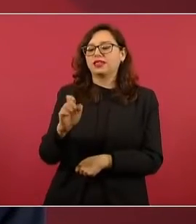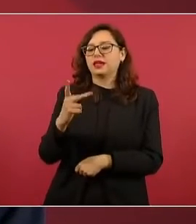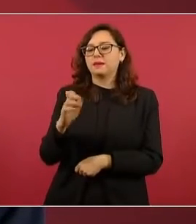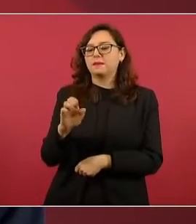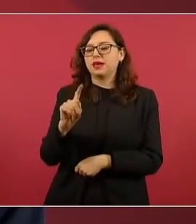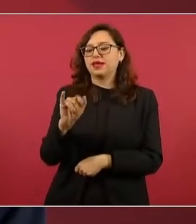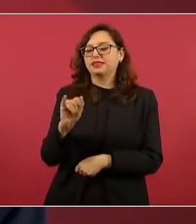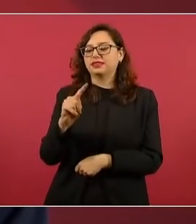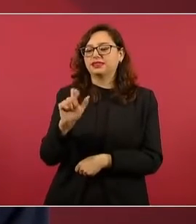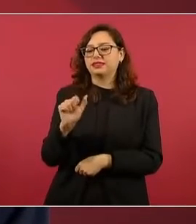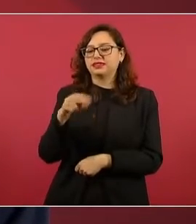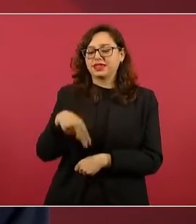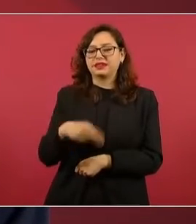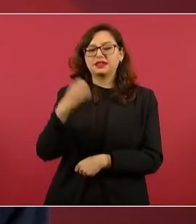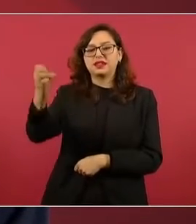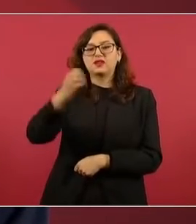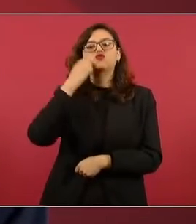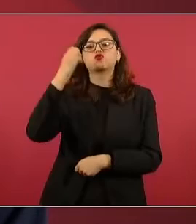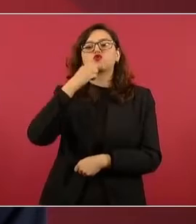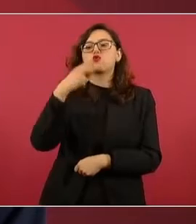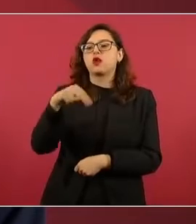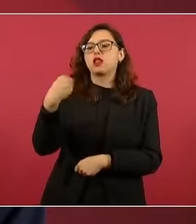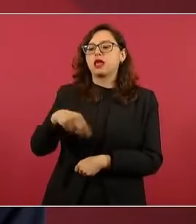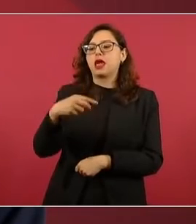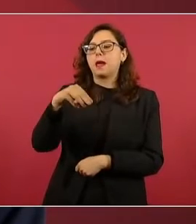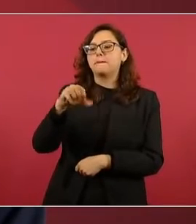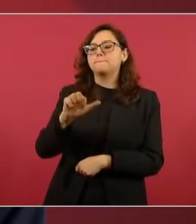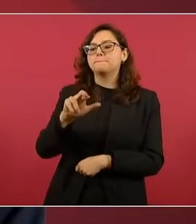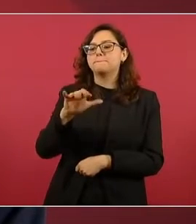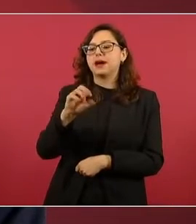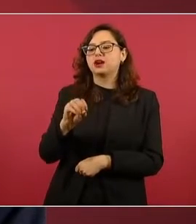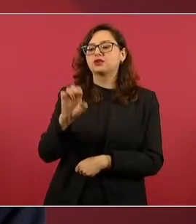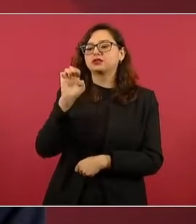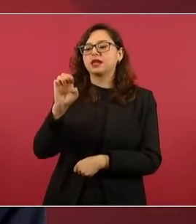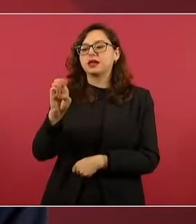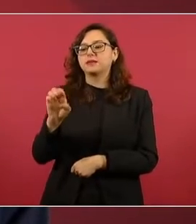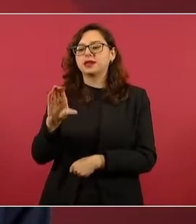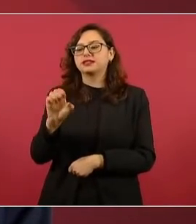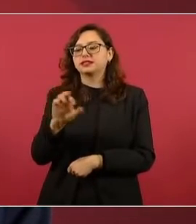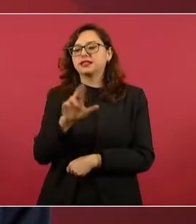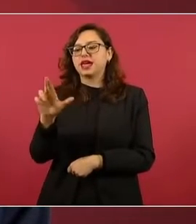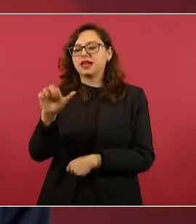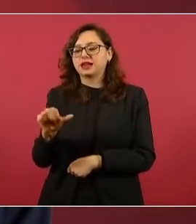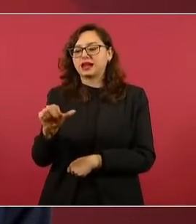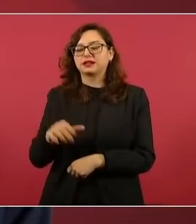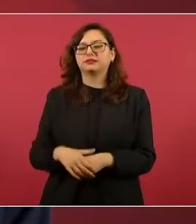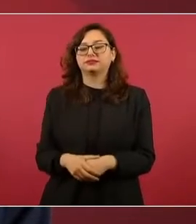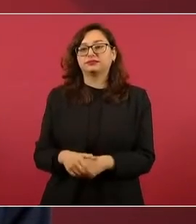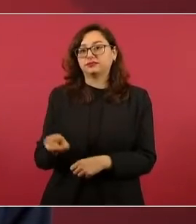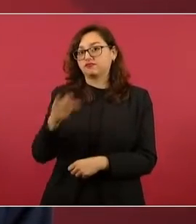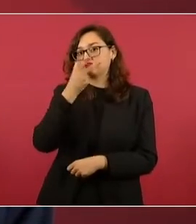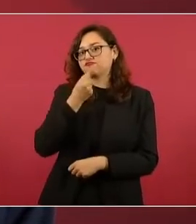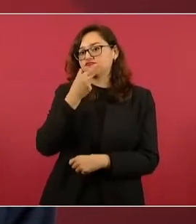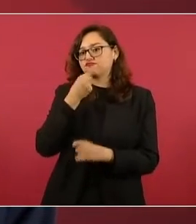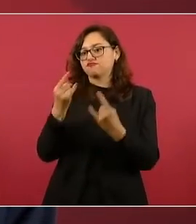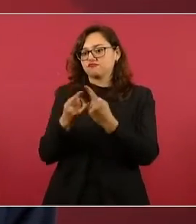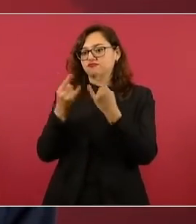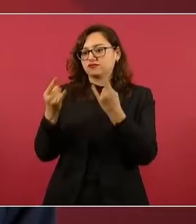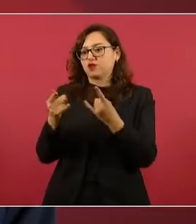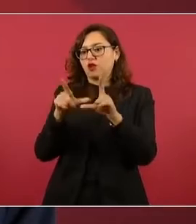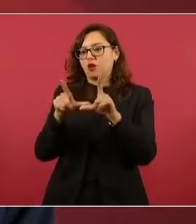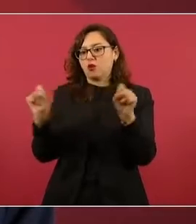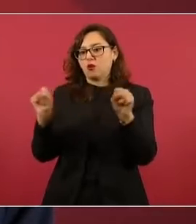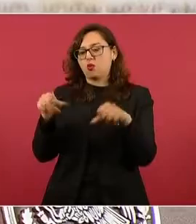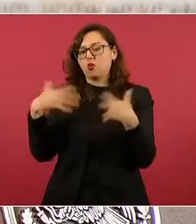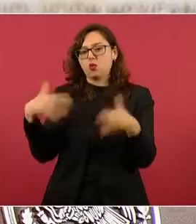se llama Marcos E. Becerra, un historiador lingüista